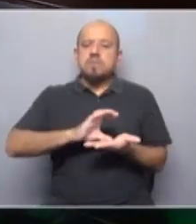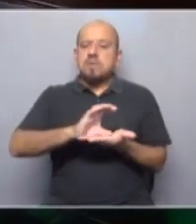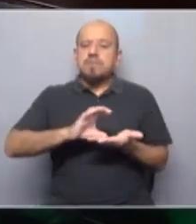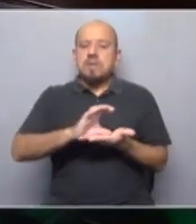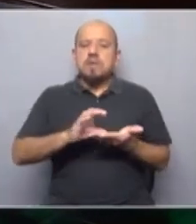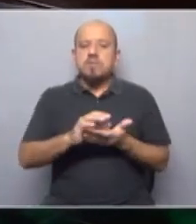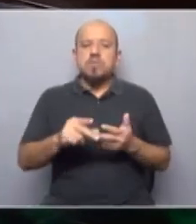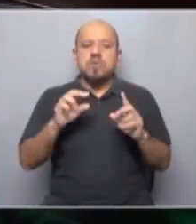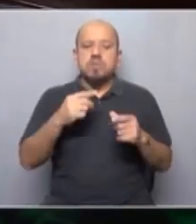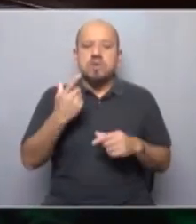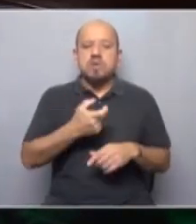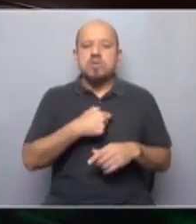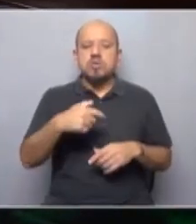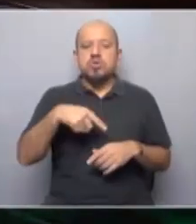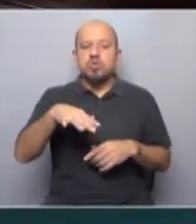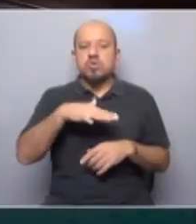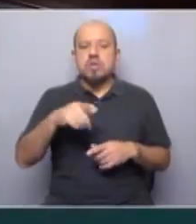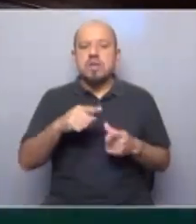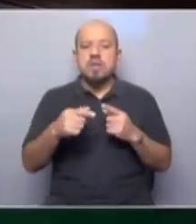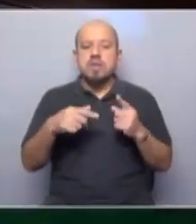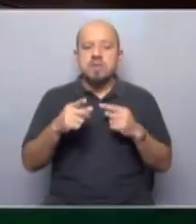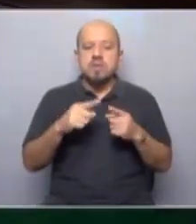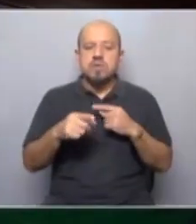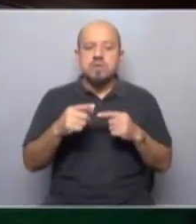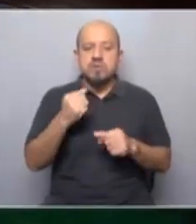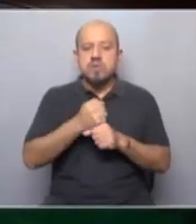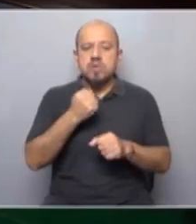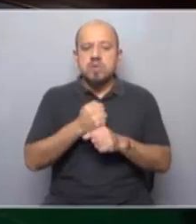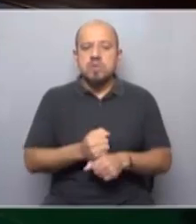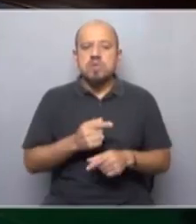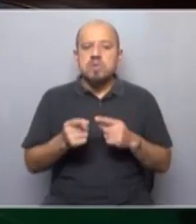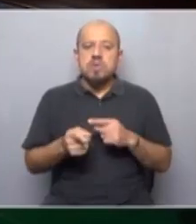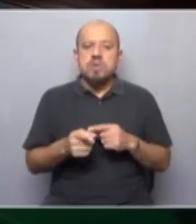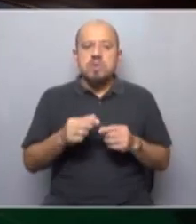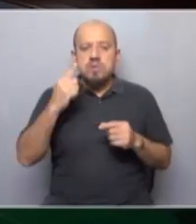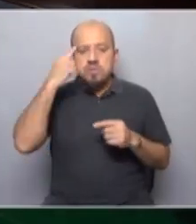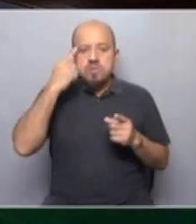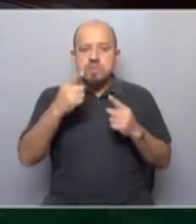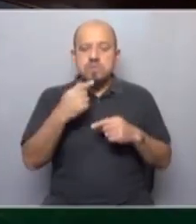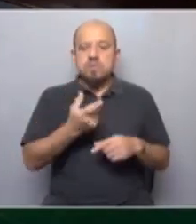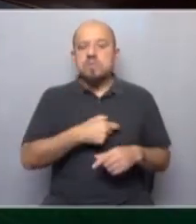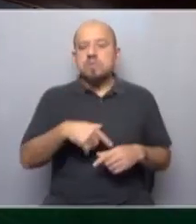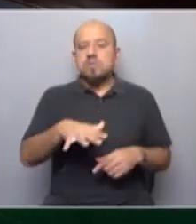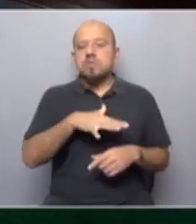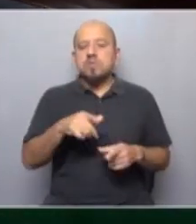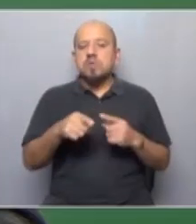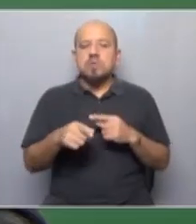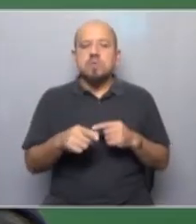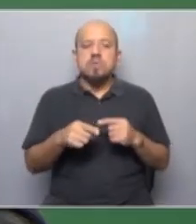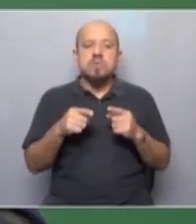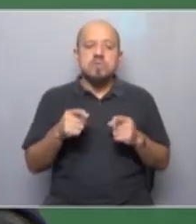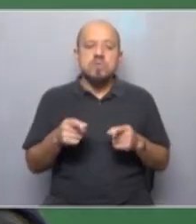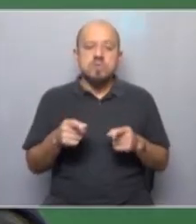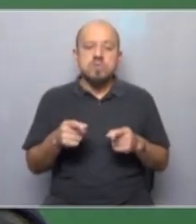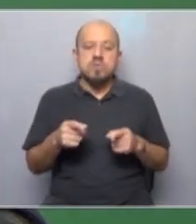una cara social frente al riesgo de que el proletariado los trabajadores las trabajadoras pensaran que el socialismo era el escenario para